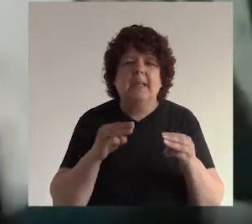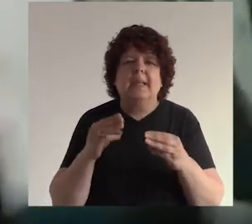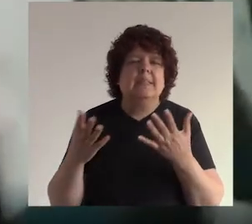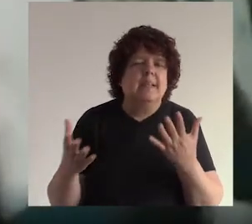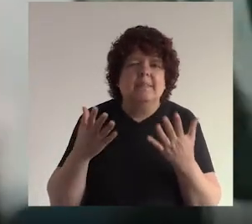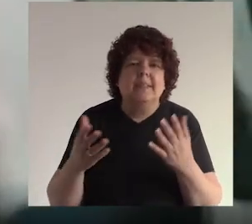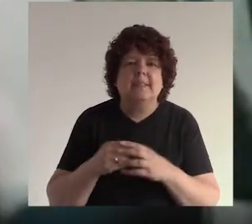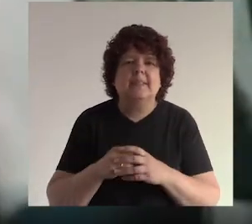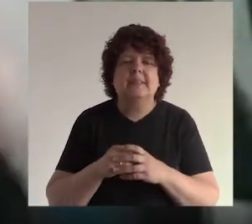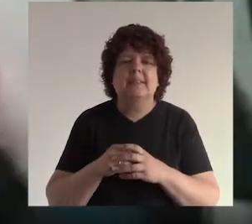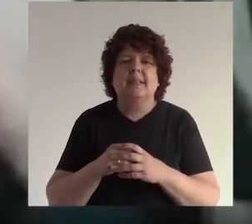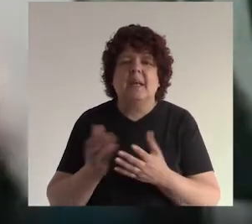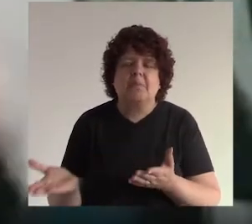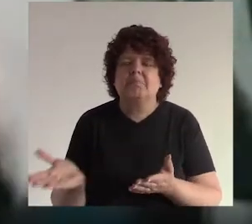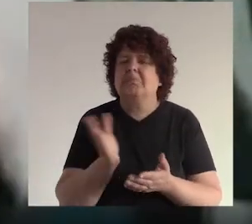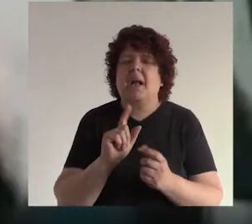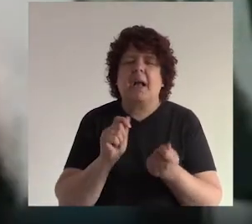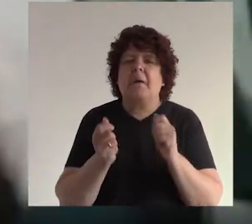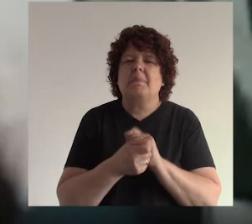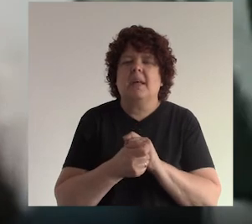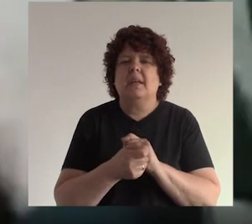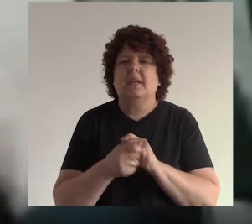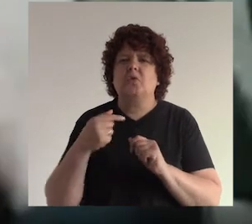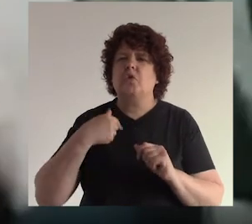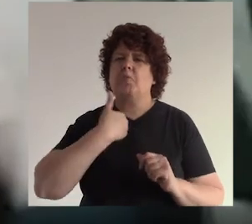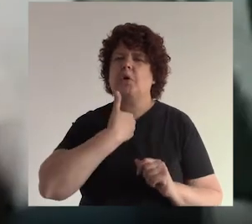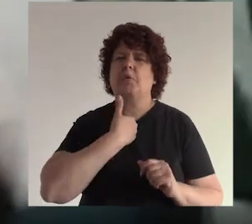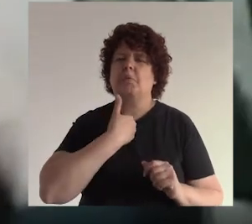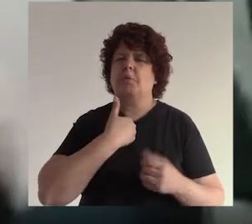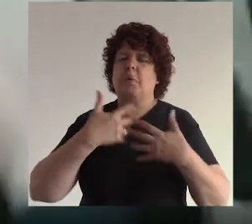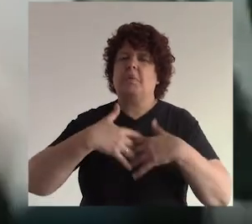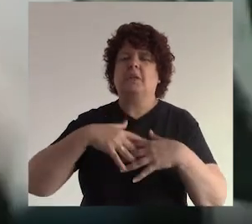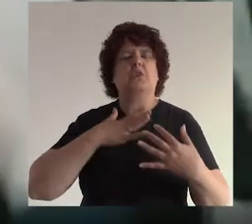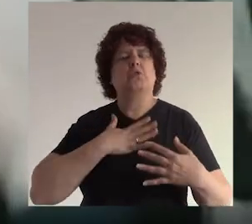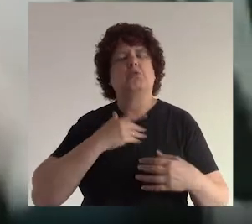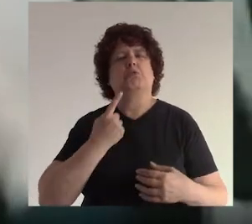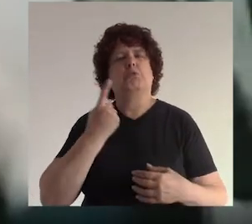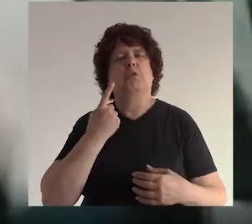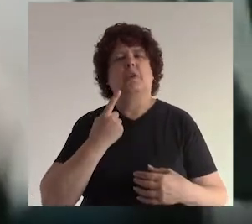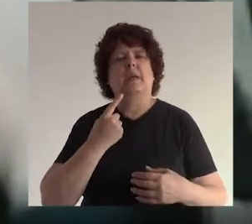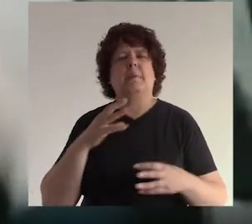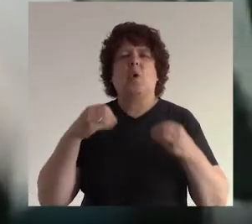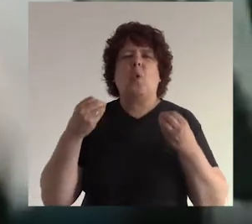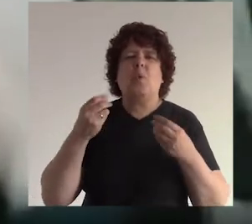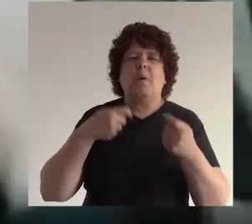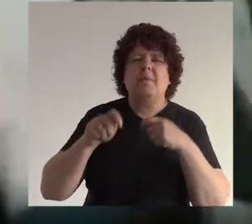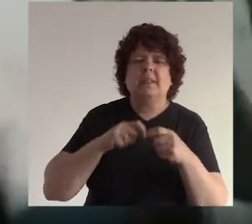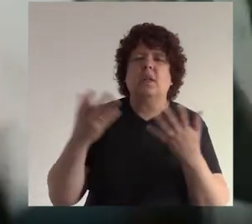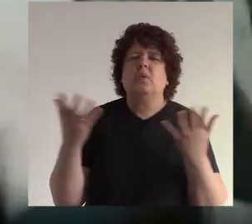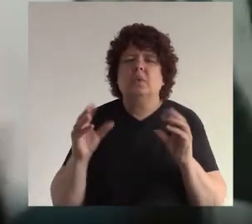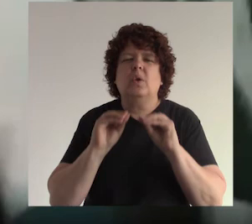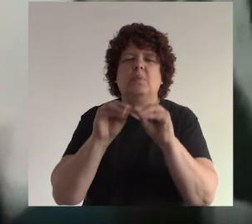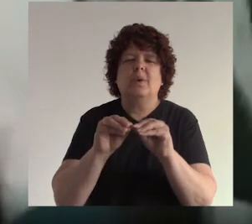en de repente voltear la página y decir no voy a hacer mi propio negocio mi propia venta pero ¿cómo hago esa